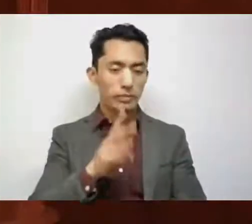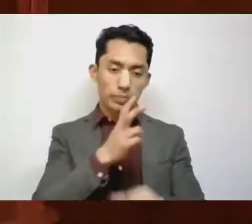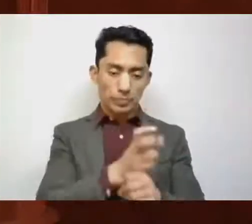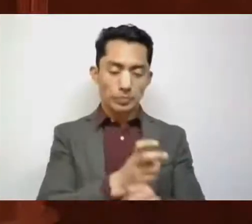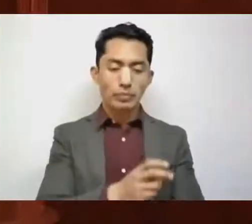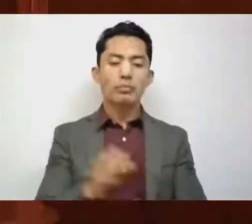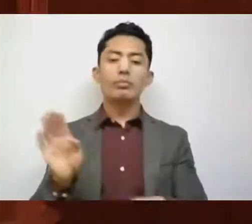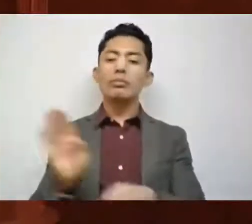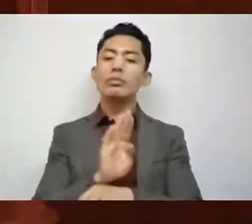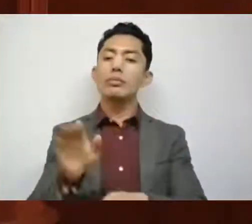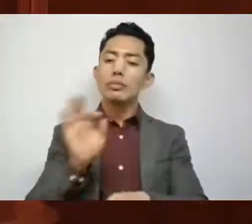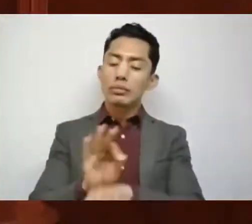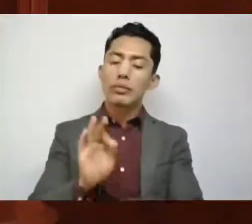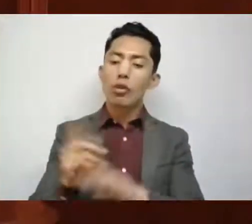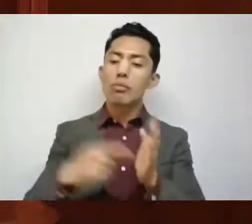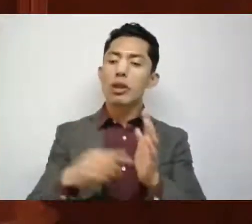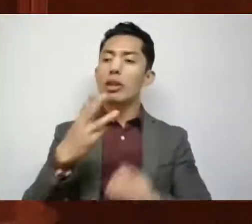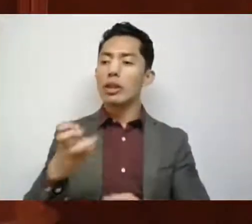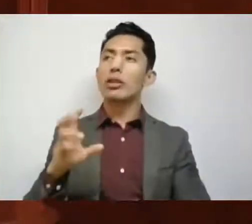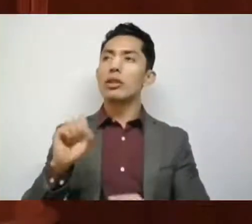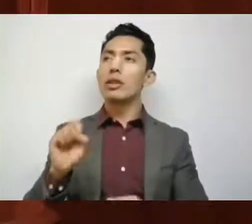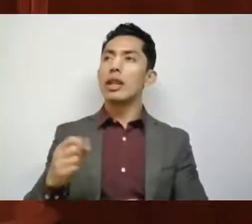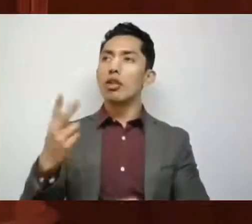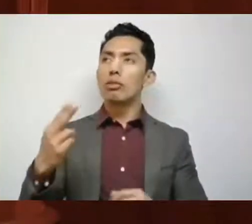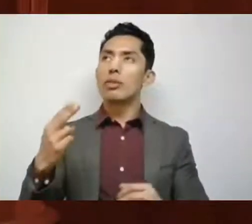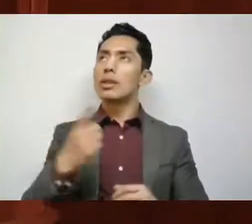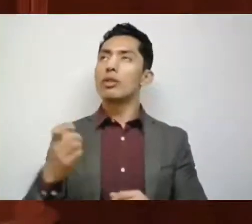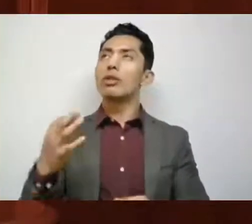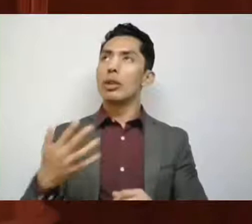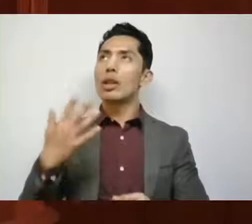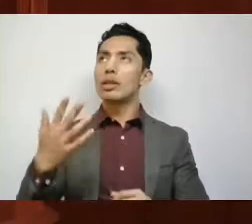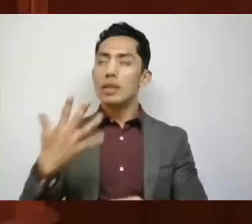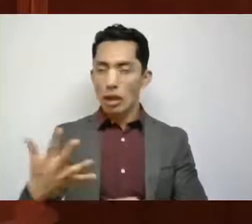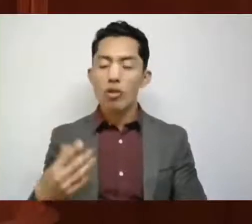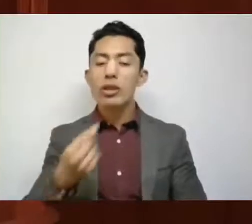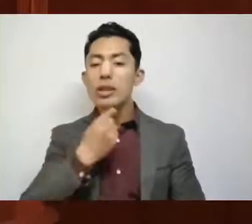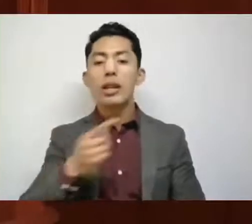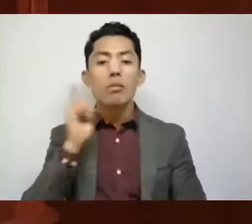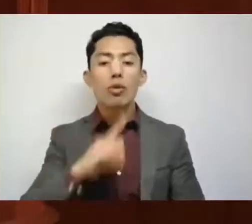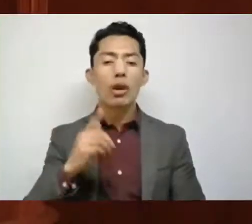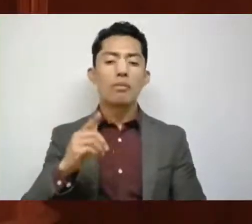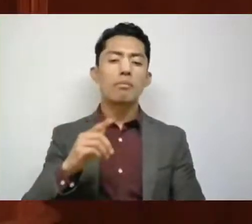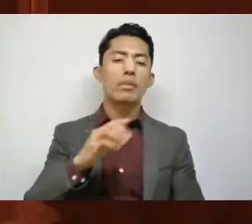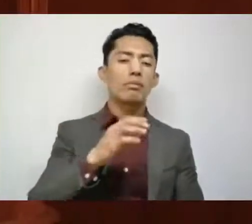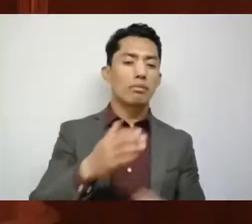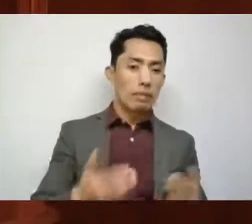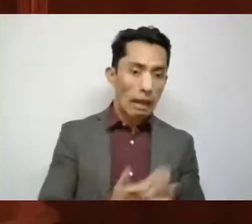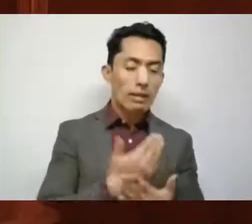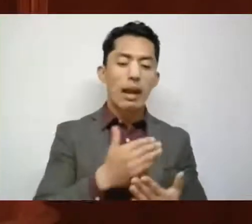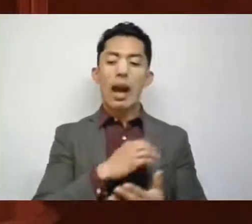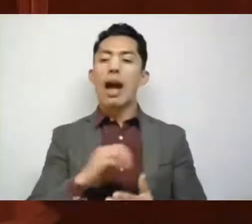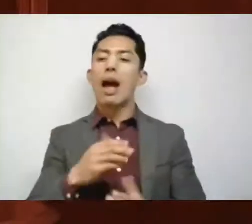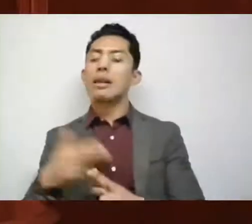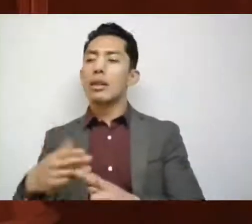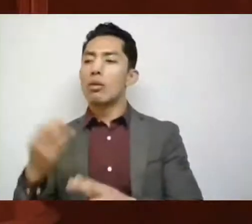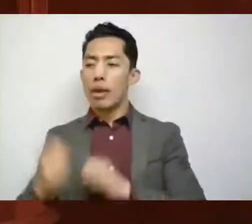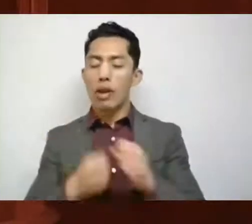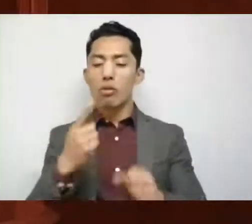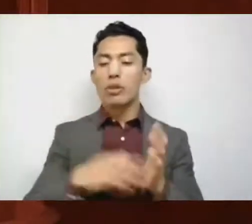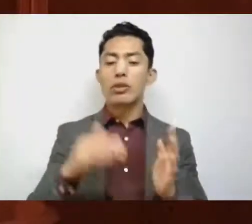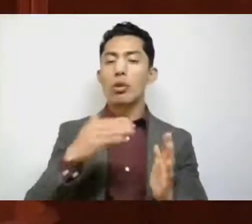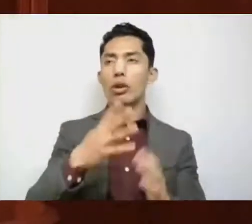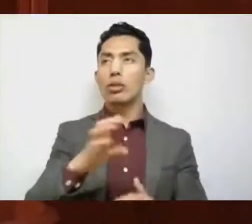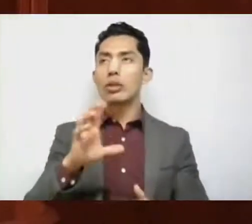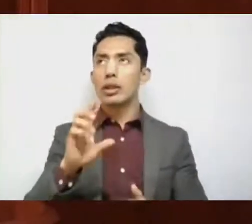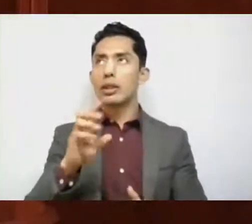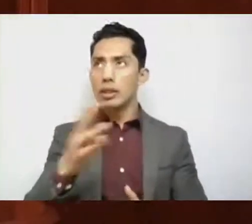a un millón 362 mil 155 niñas en una edad de 0 a 9 años, un millón 433 mil